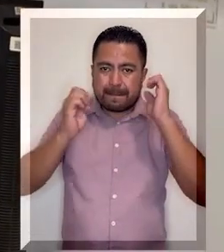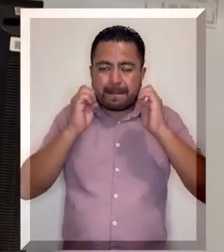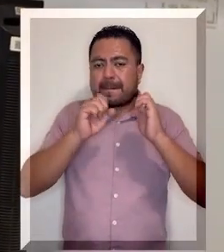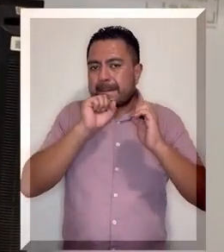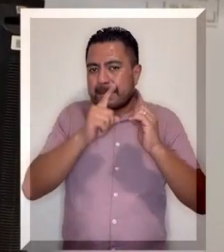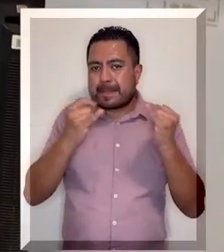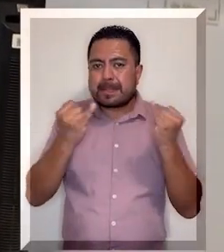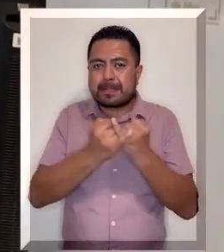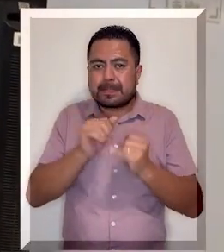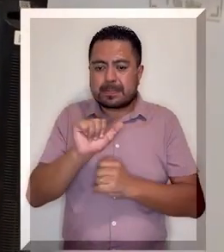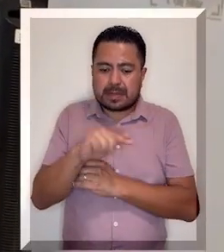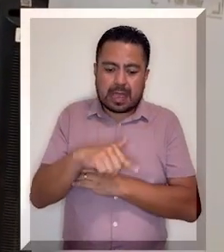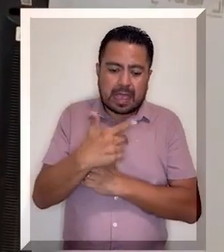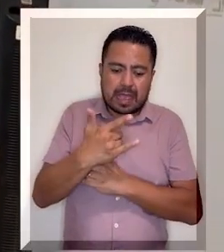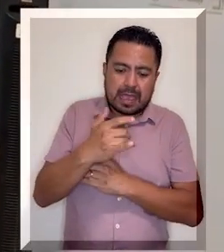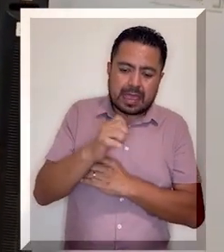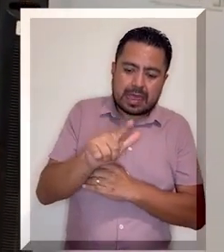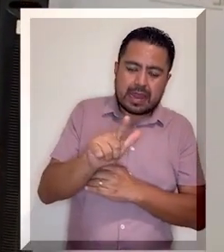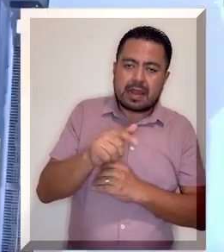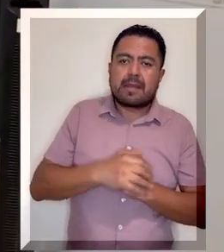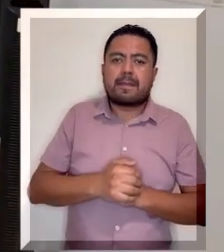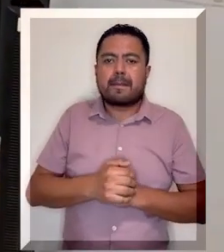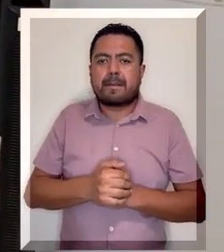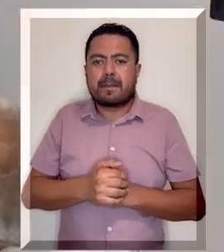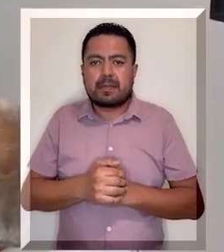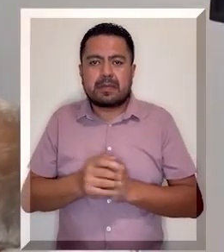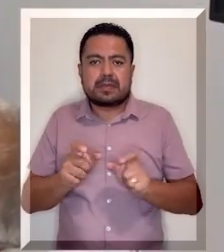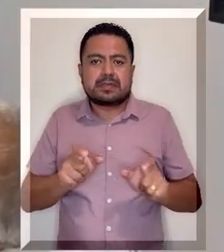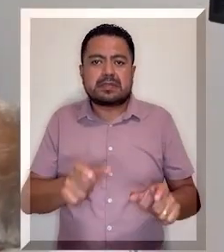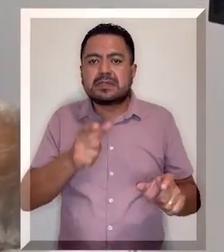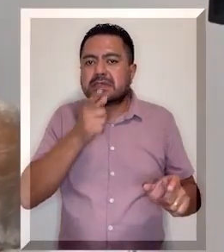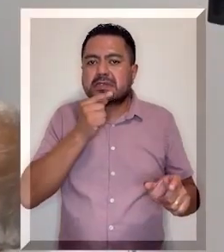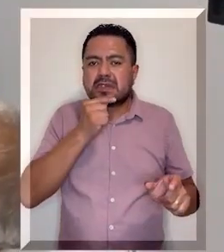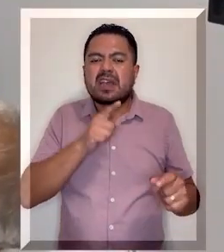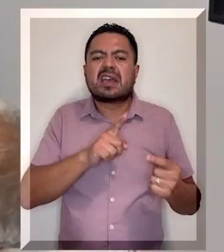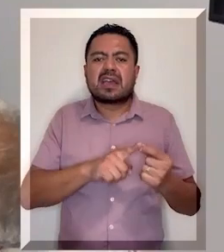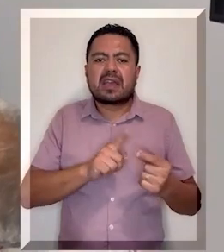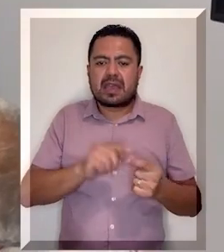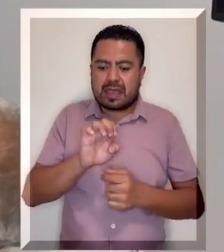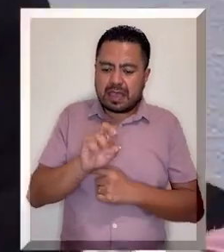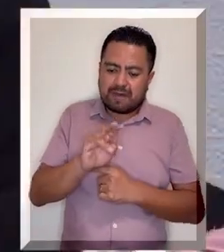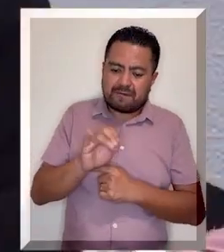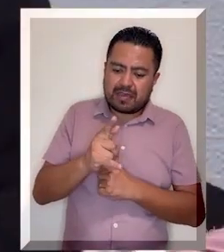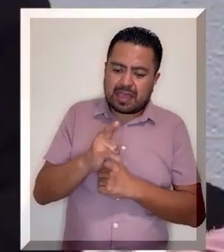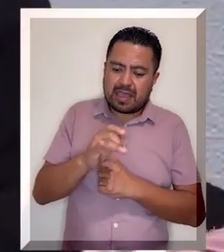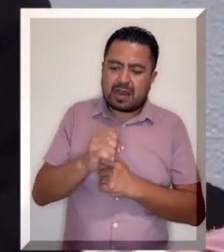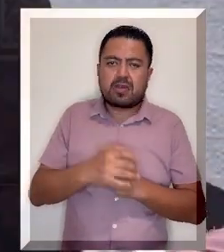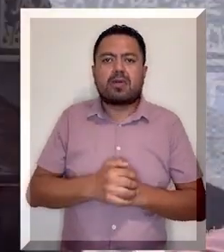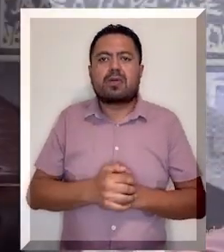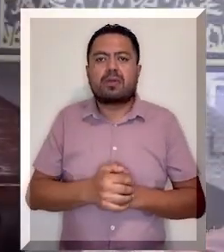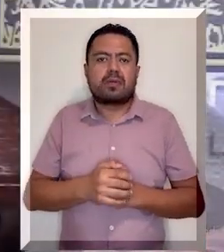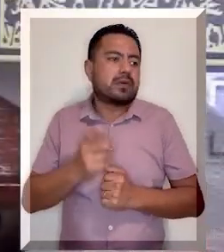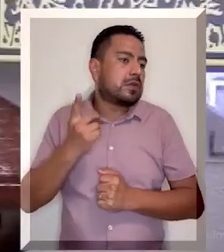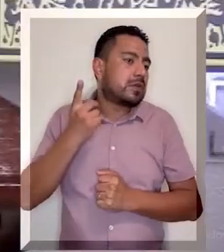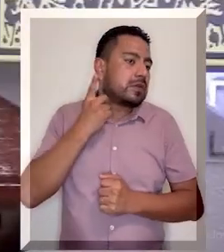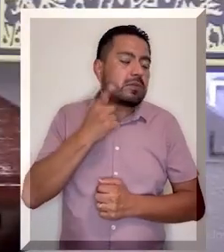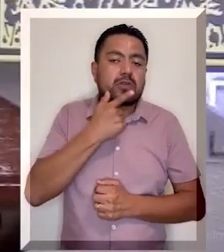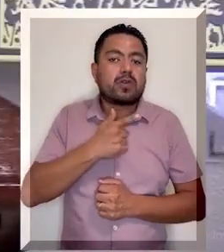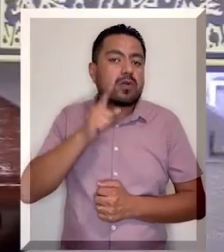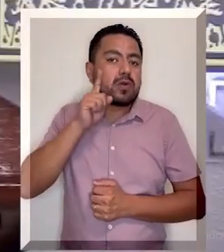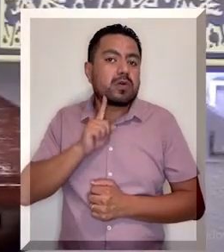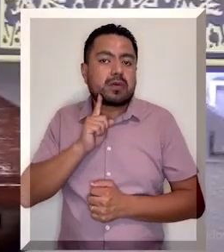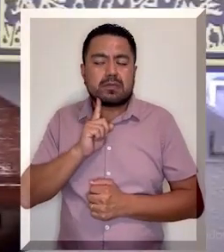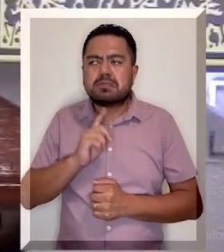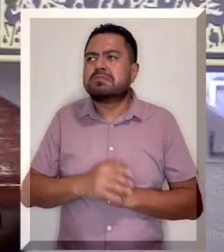Matus, de Medio Ambiente y Recursos Naturales, Ángel Almazán Juárez y de Seguridad Pública, Ebelio